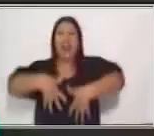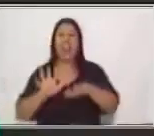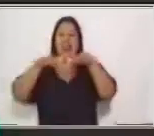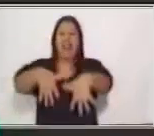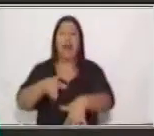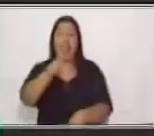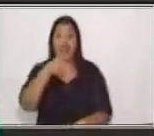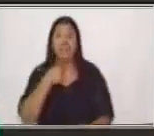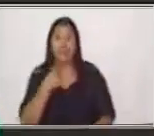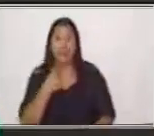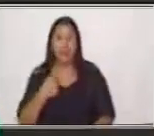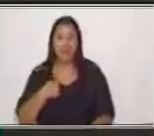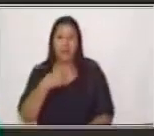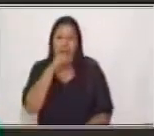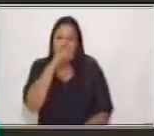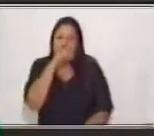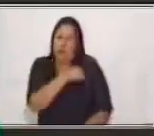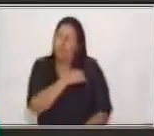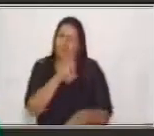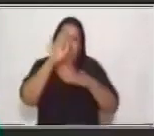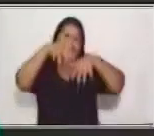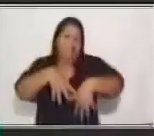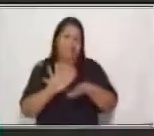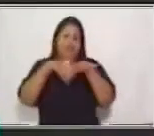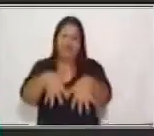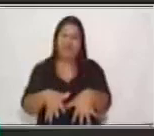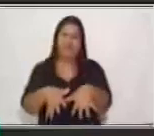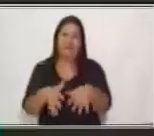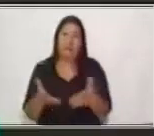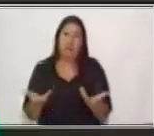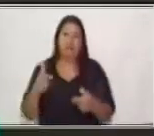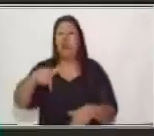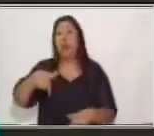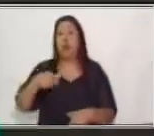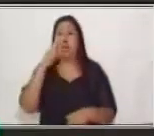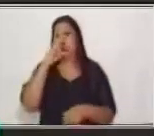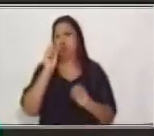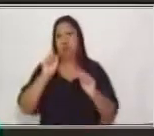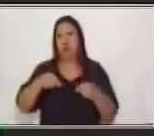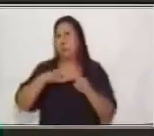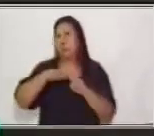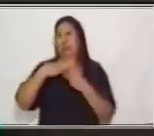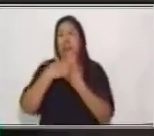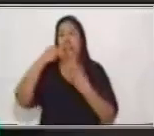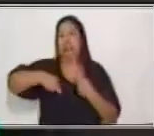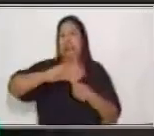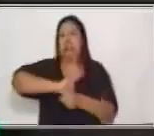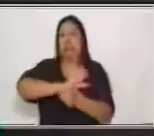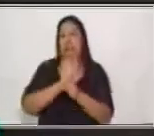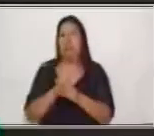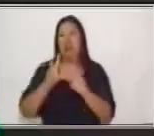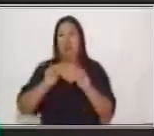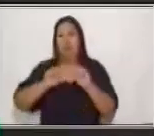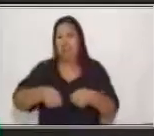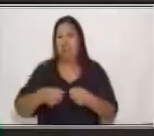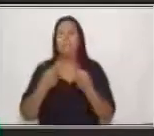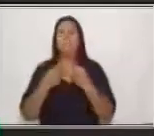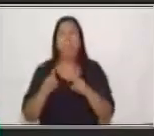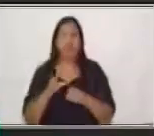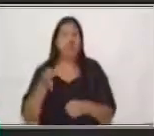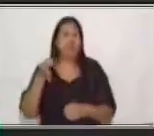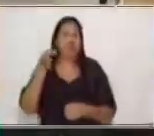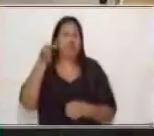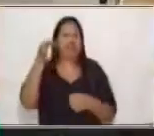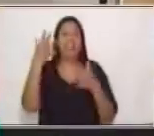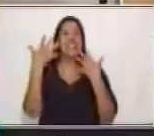playa, verdad, en estos momentos, pues no se puede, por el momento, pero vas a ver que más adelante podremos ir a la